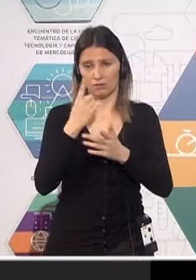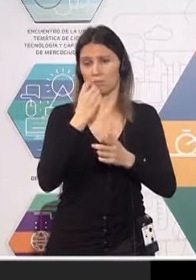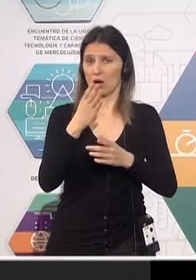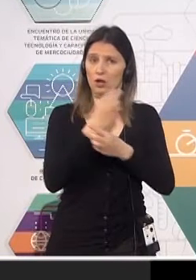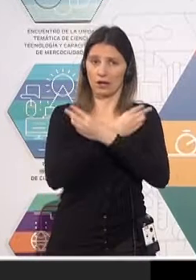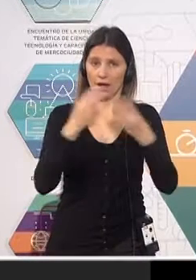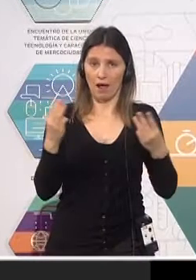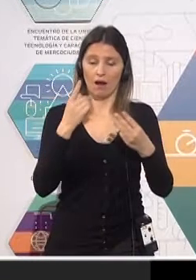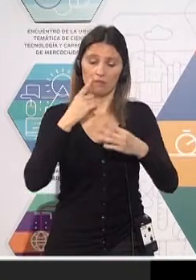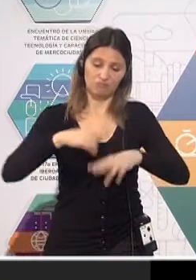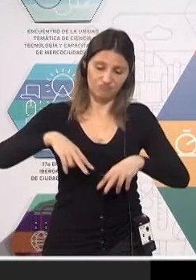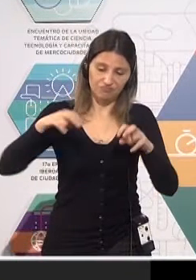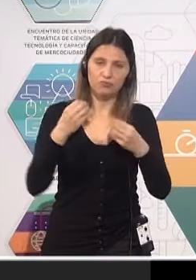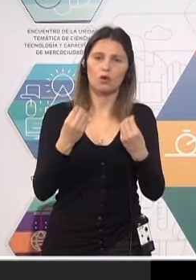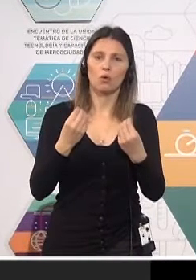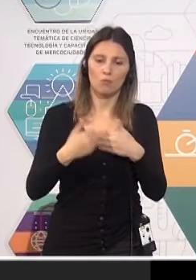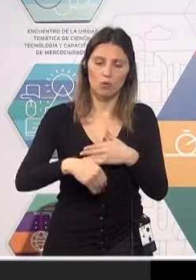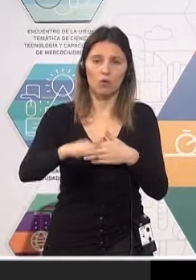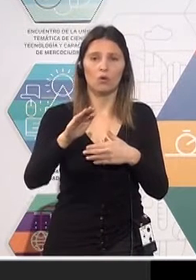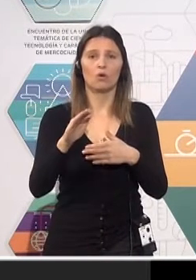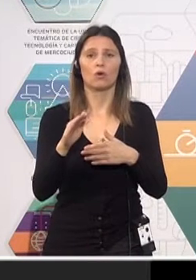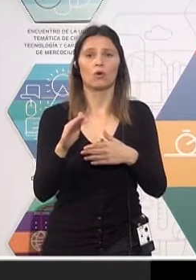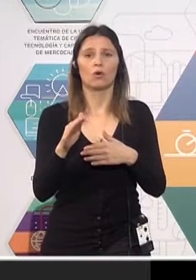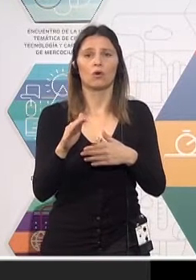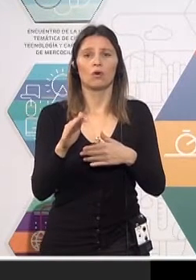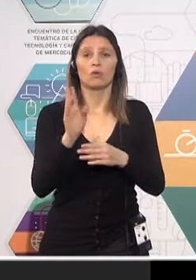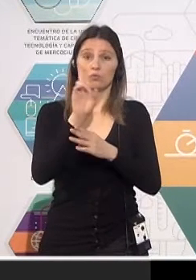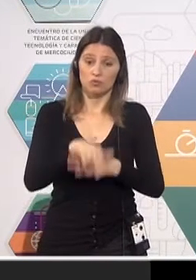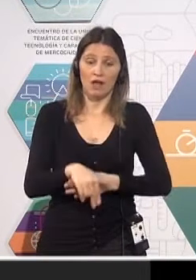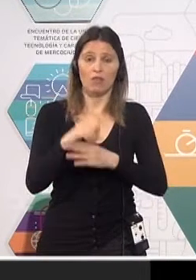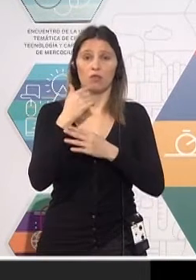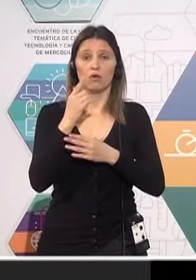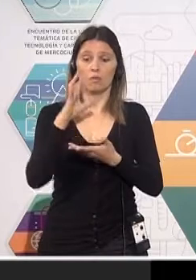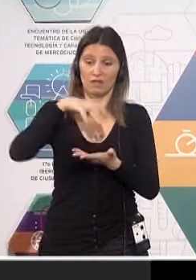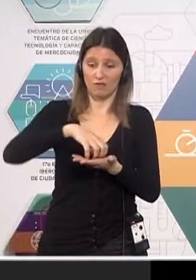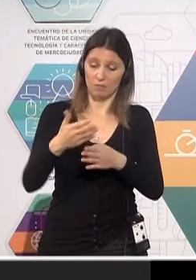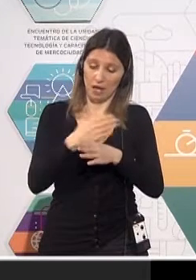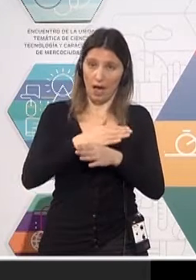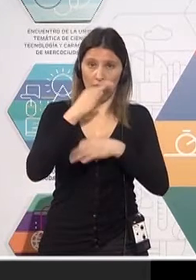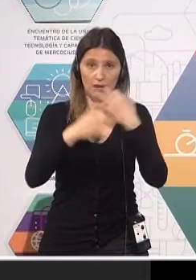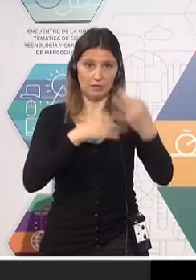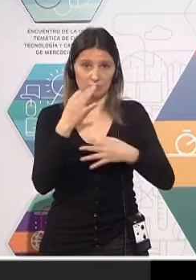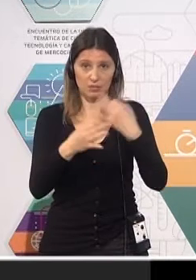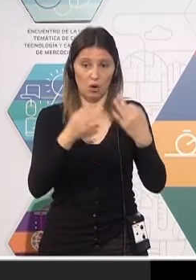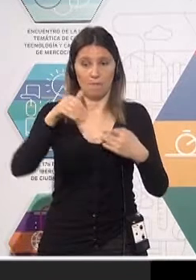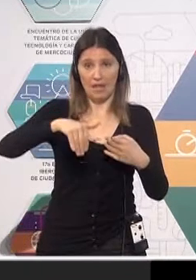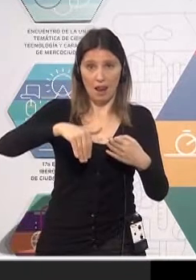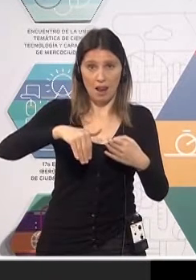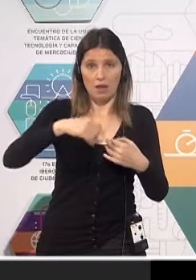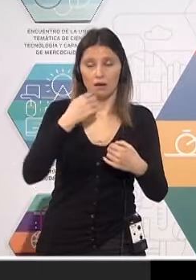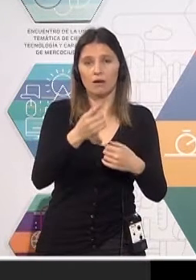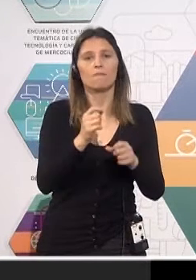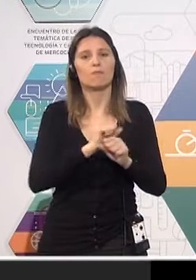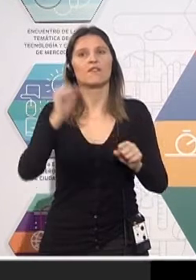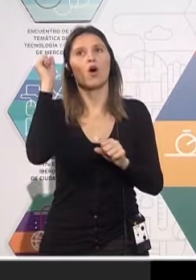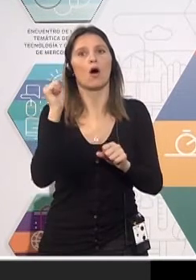spoileando un poco lo que se viene en el Cómo Ir y utilizando la plataforma que mencionó Miguel anteriormente, vamos a poder tener los